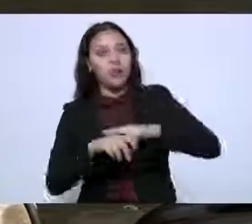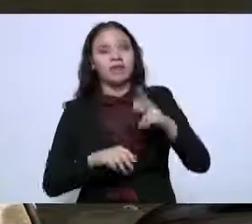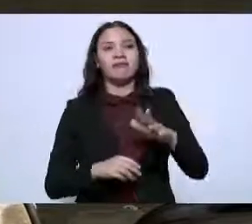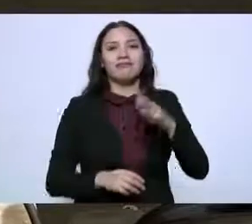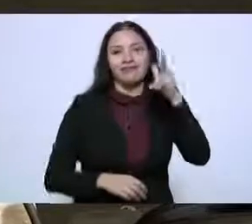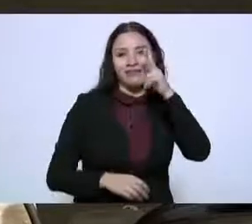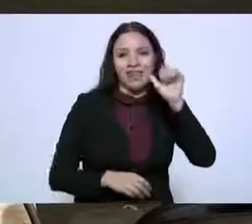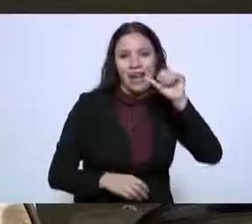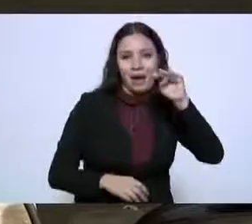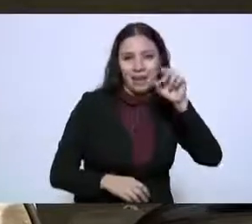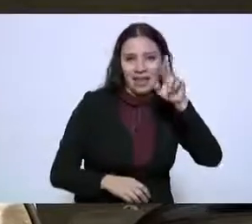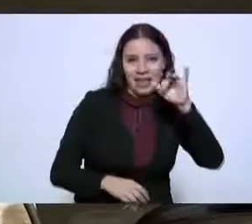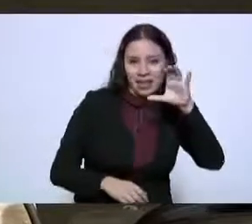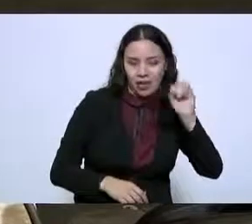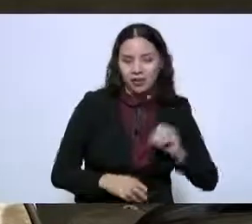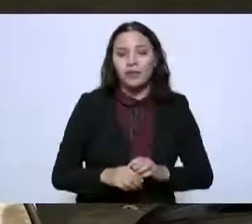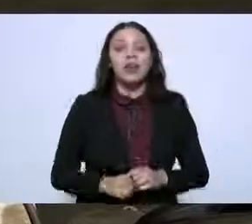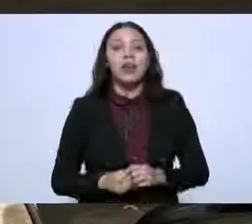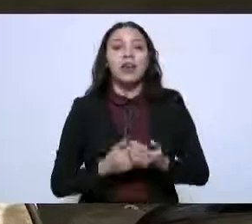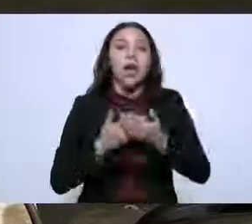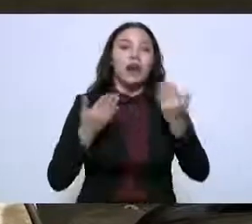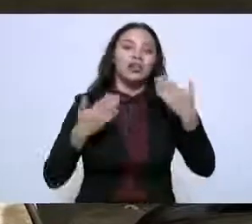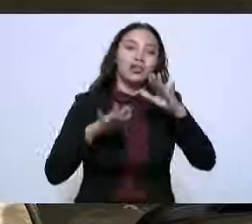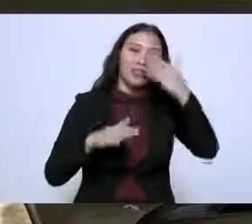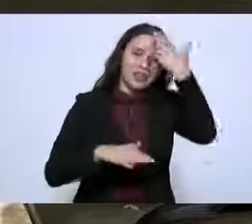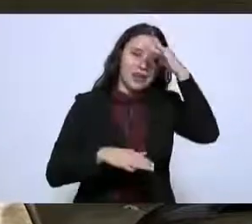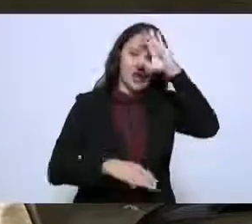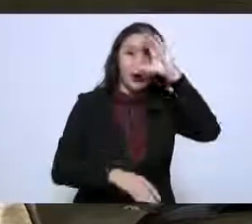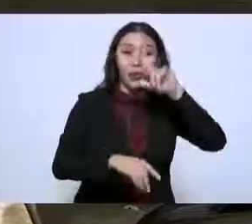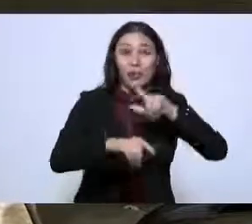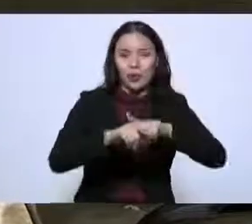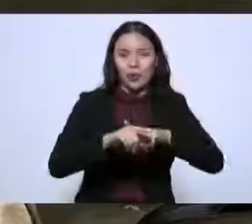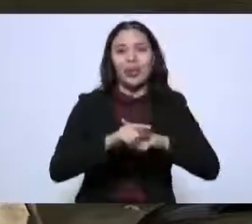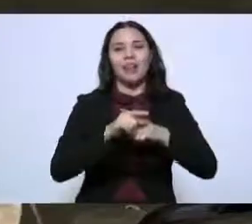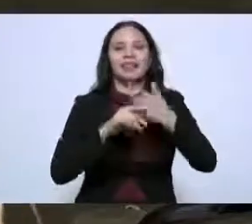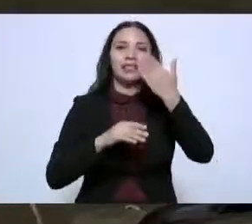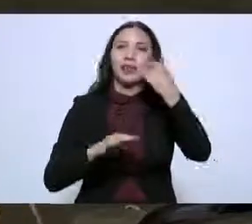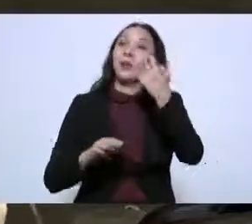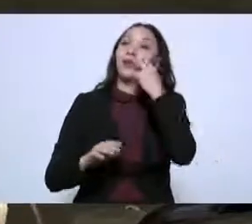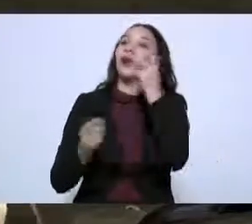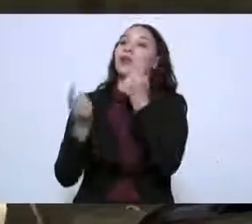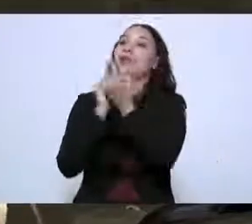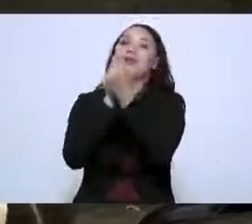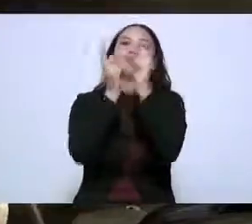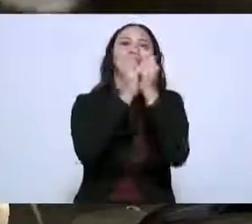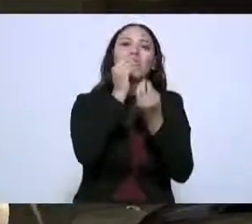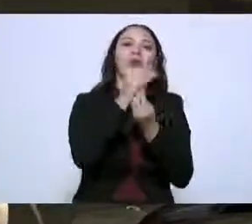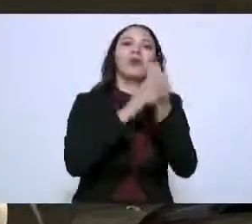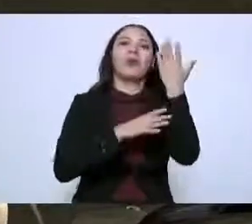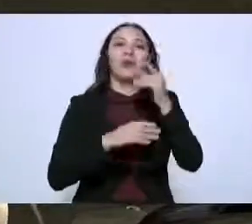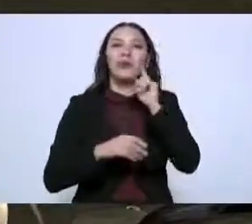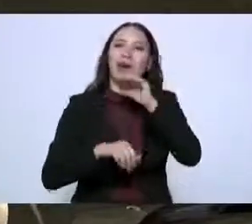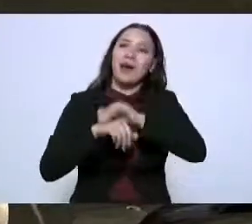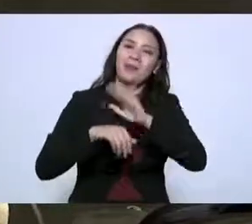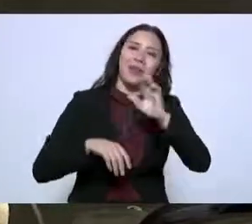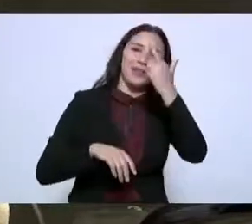en el caso de cultura y bueno también conocer a su gabinete y encontrar amigas como ninfa en su gabinete